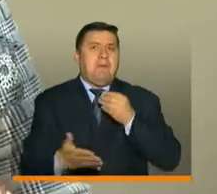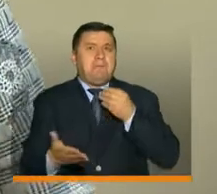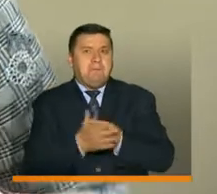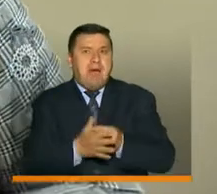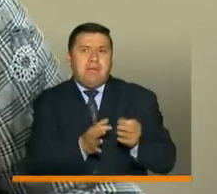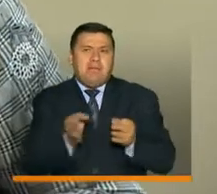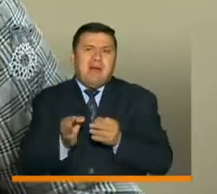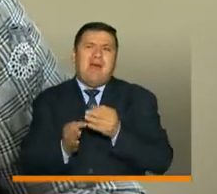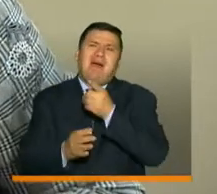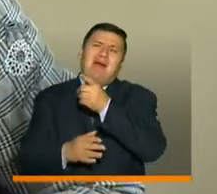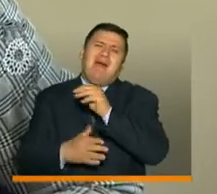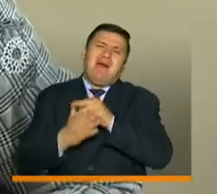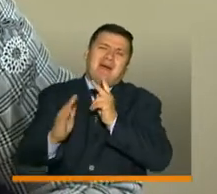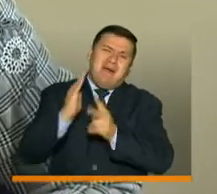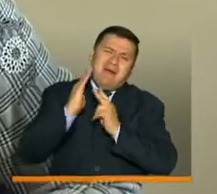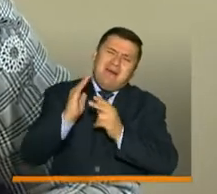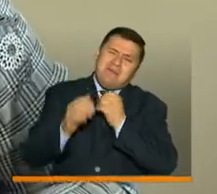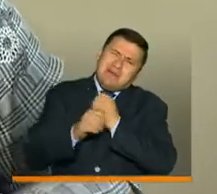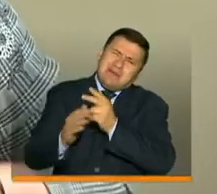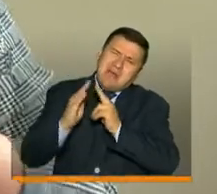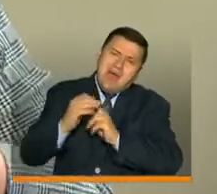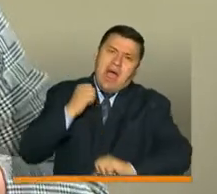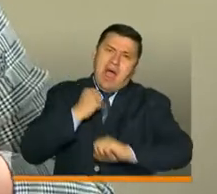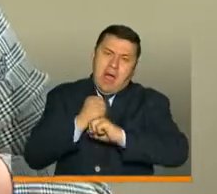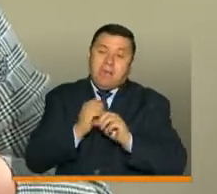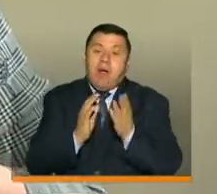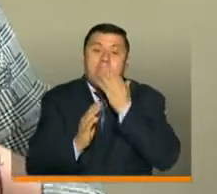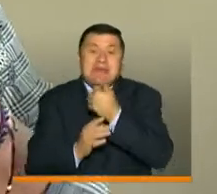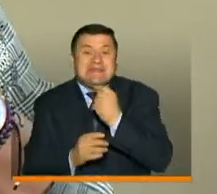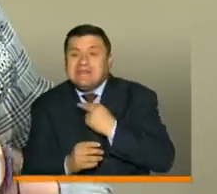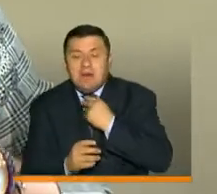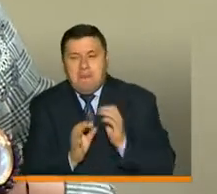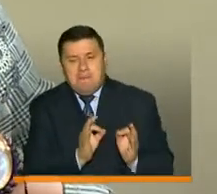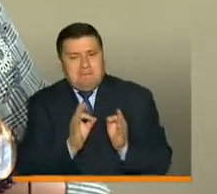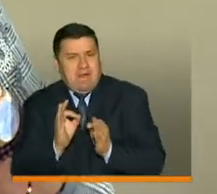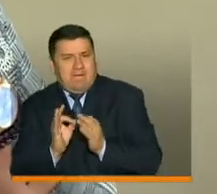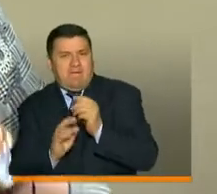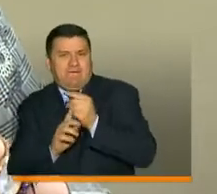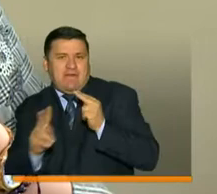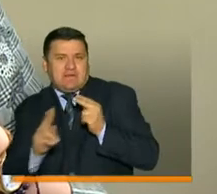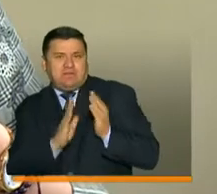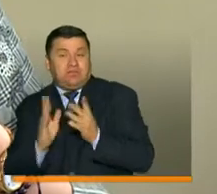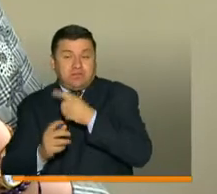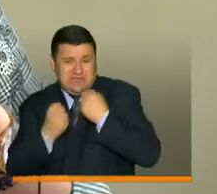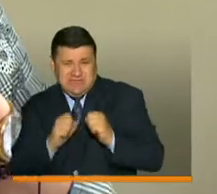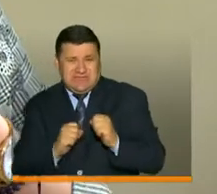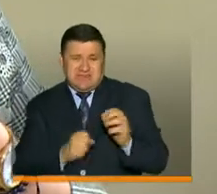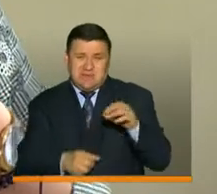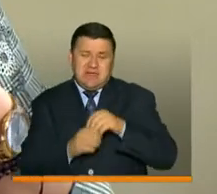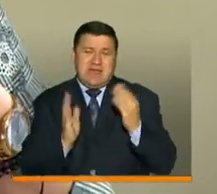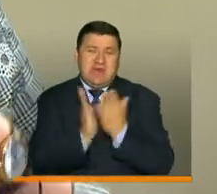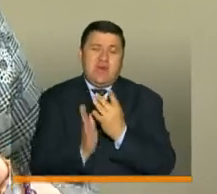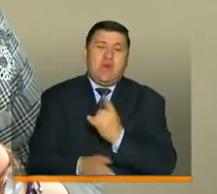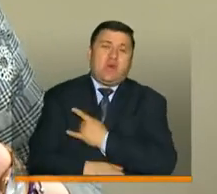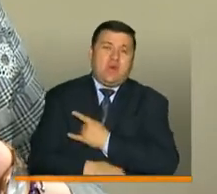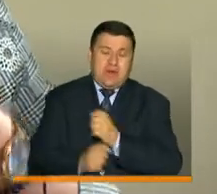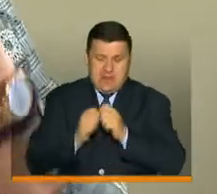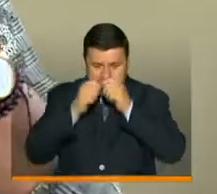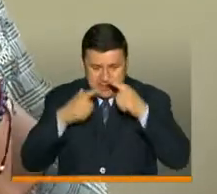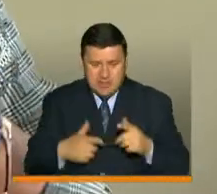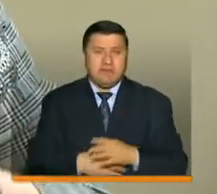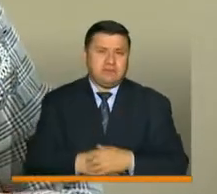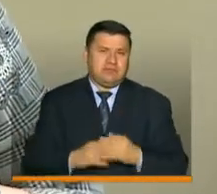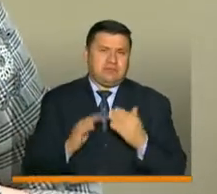plazo y amortizaciones este plan de auxilios. Y finalizaría recordando que este esfuerzo que hacemos por la educación superior pública,